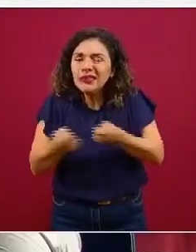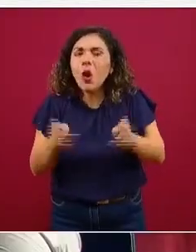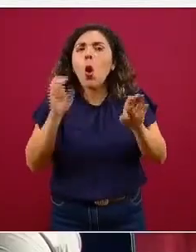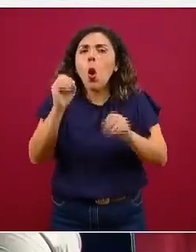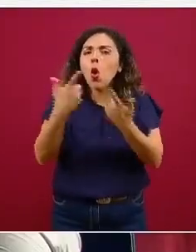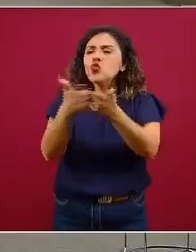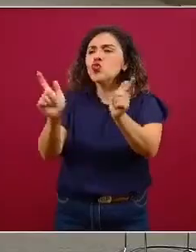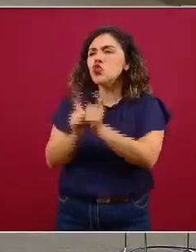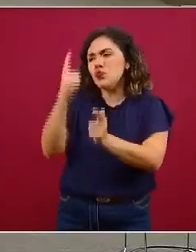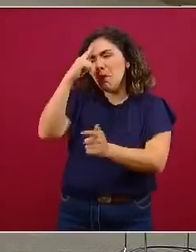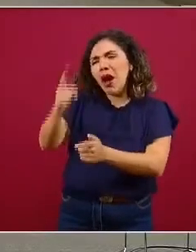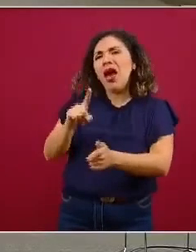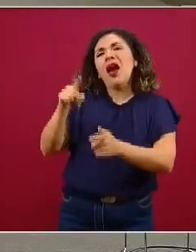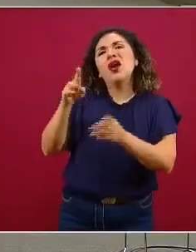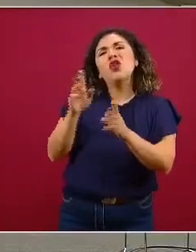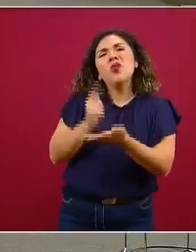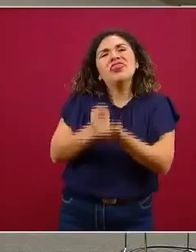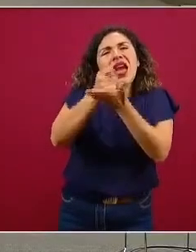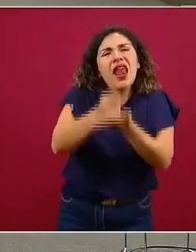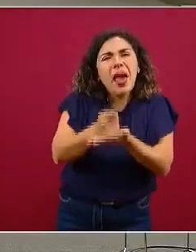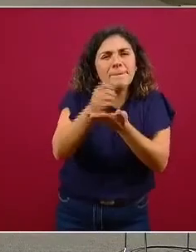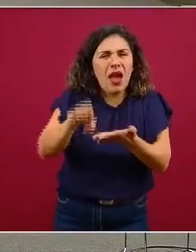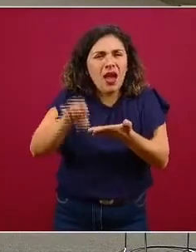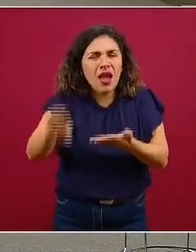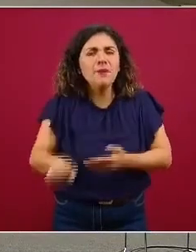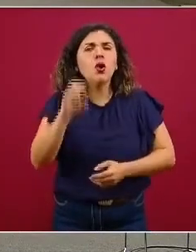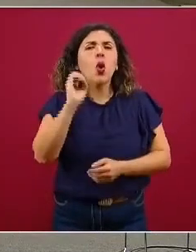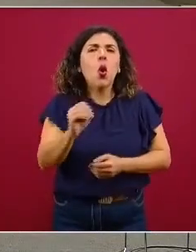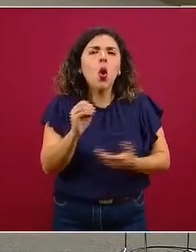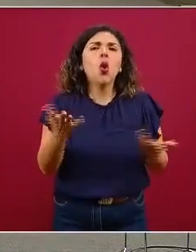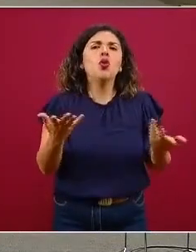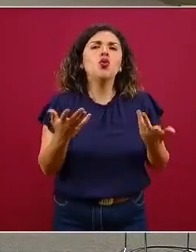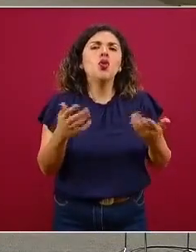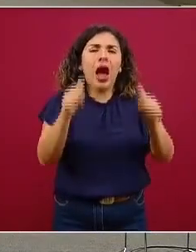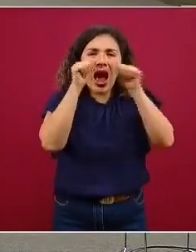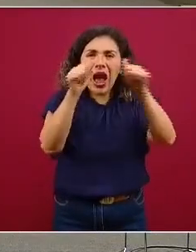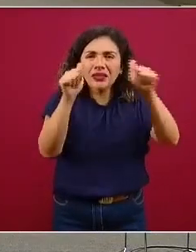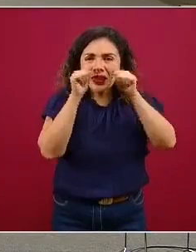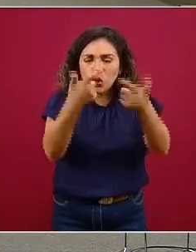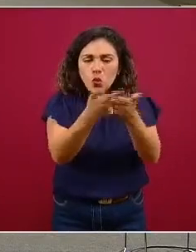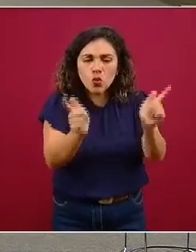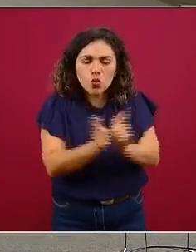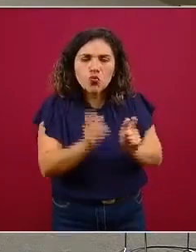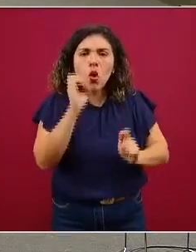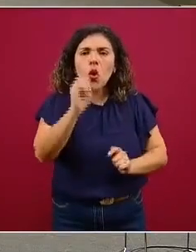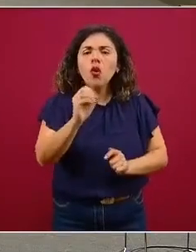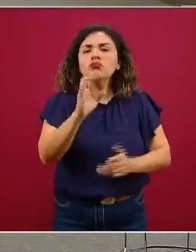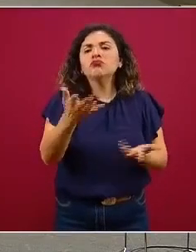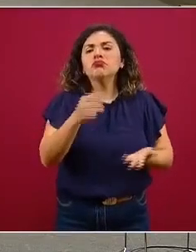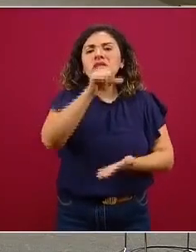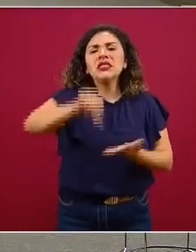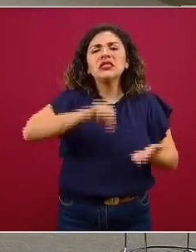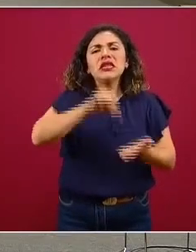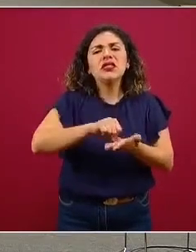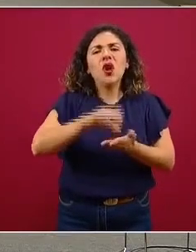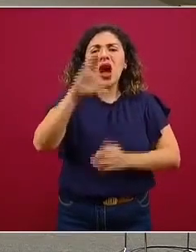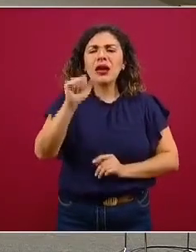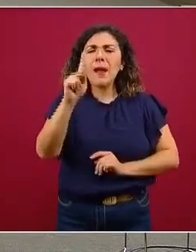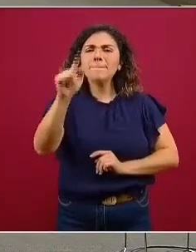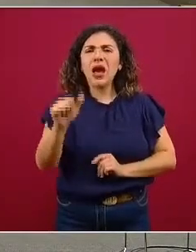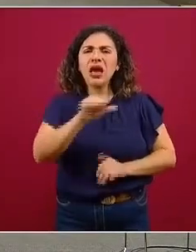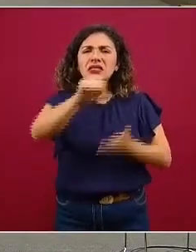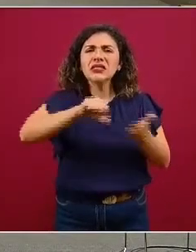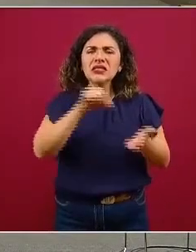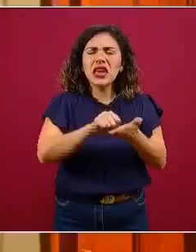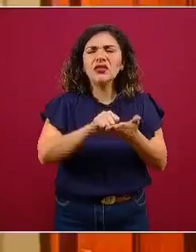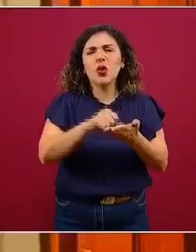atención de los servicios comunitarios, como estaba mencionando previamente, los centros de… Los CAPAS, los Centros de